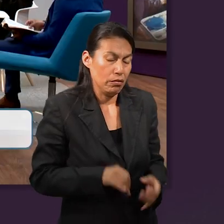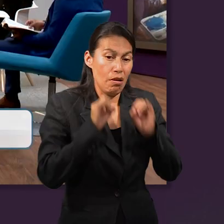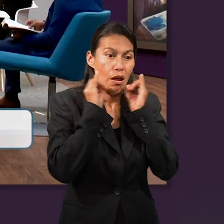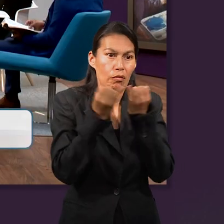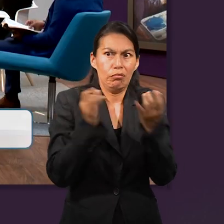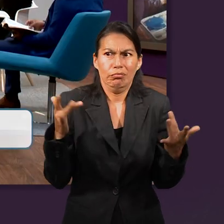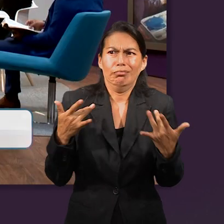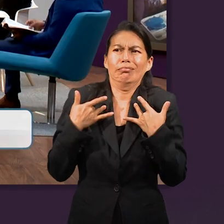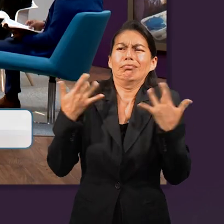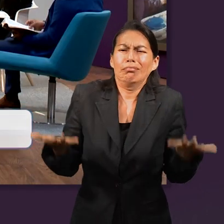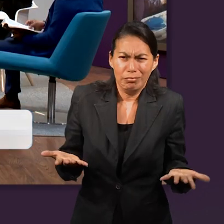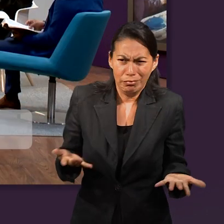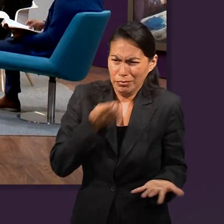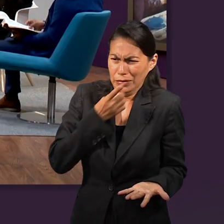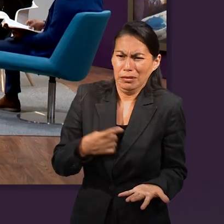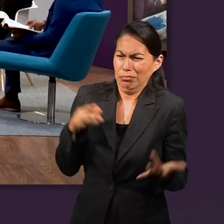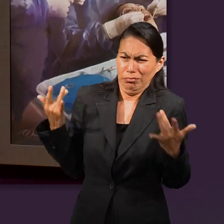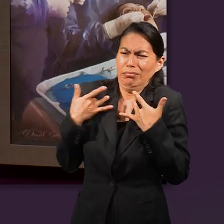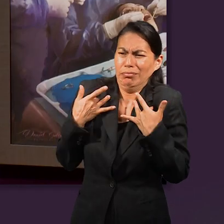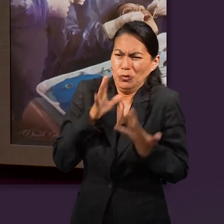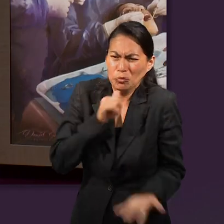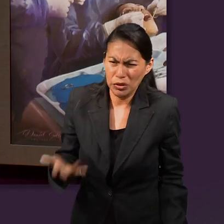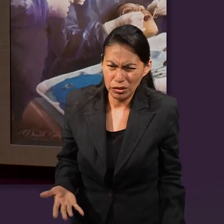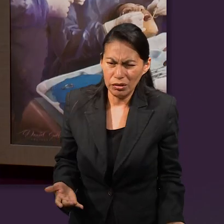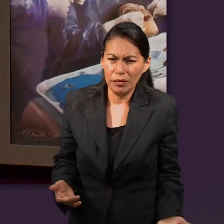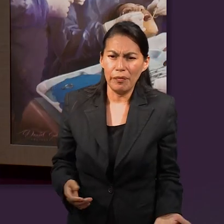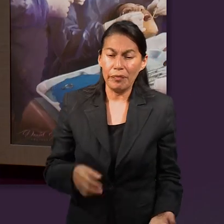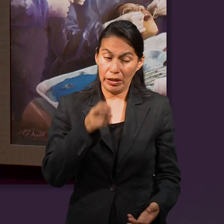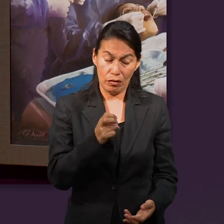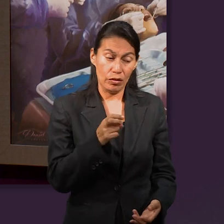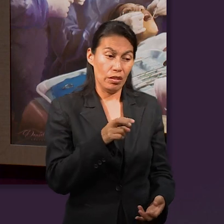contesta, ¿yo qué tengo que ver? Yo no soy Dios, yo no te puedo dar Claro.